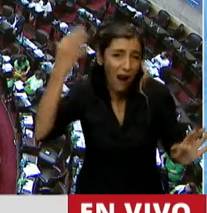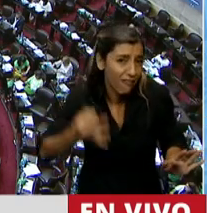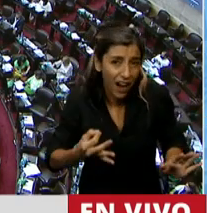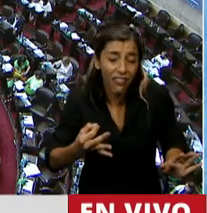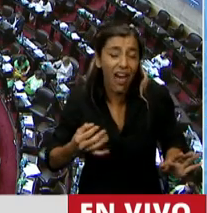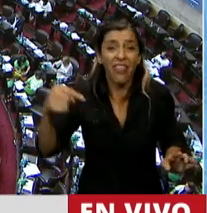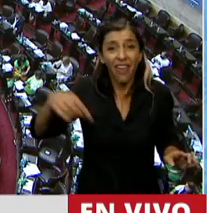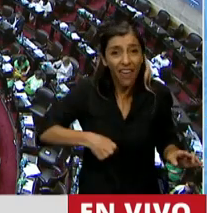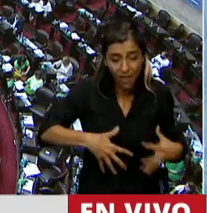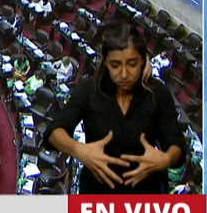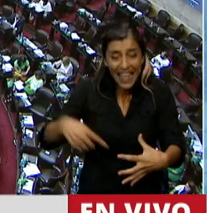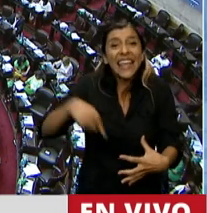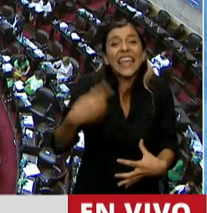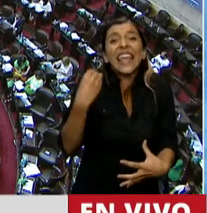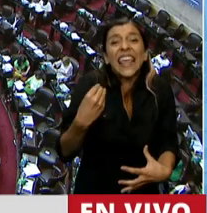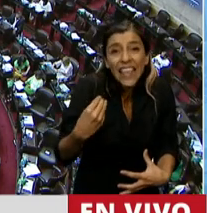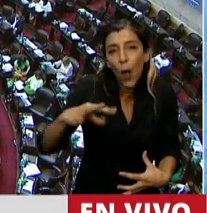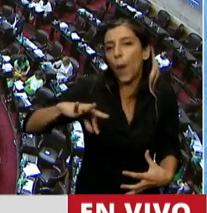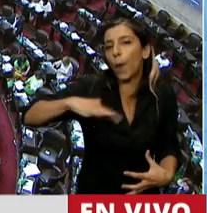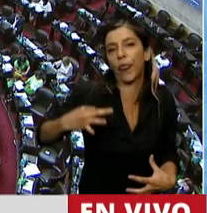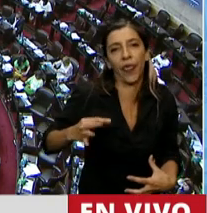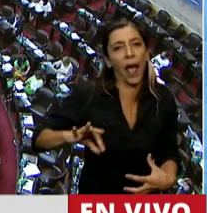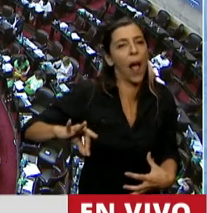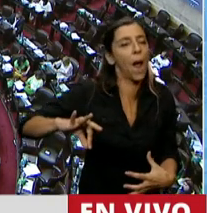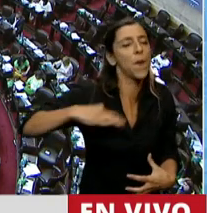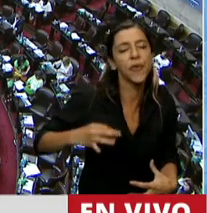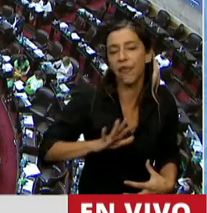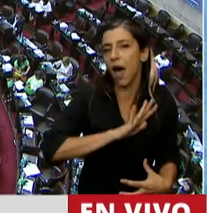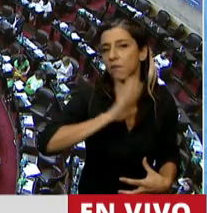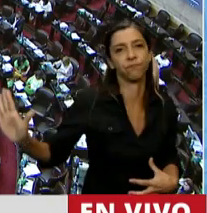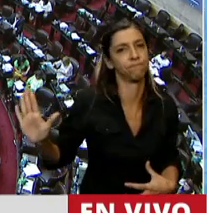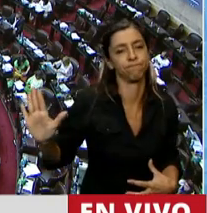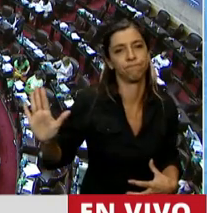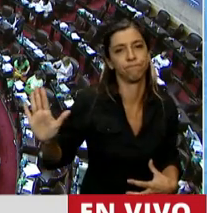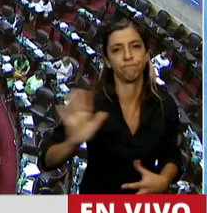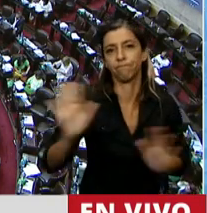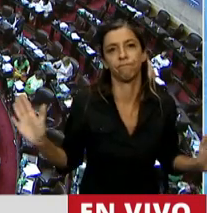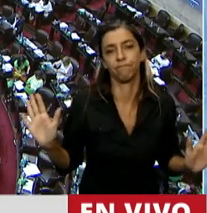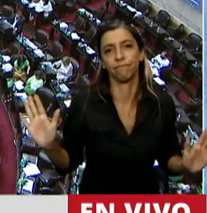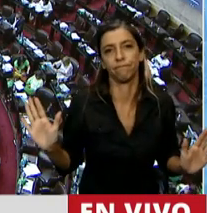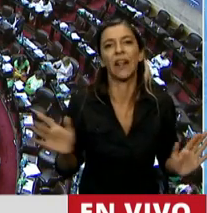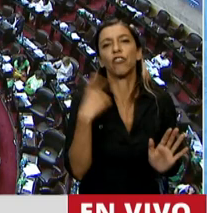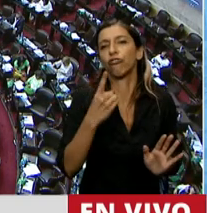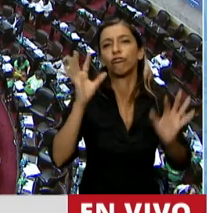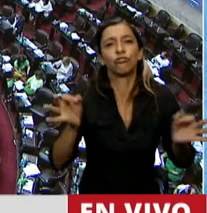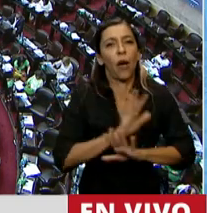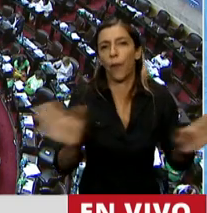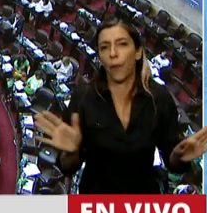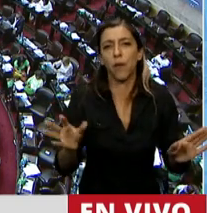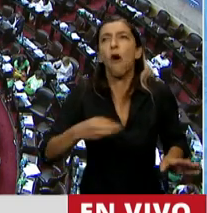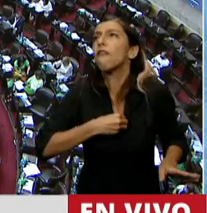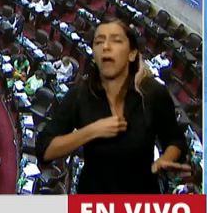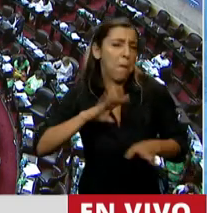sagrada vida, sagrada vida hablando civilmente, sin ingresar en la esfera de nuestros credos religiosos.